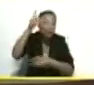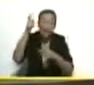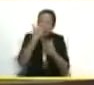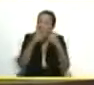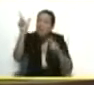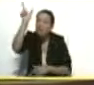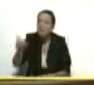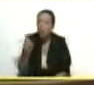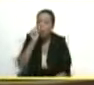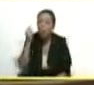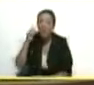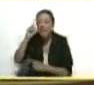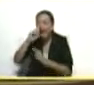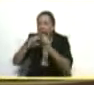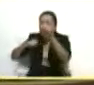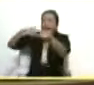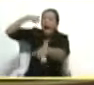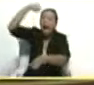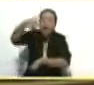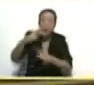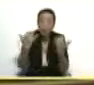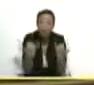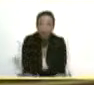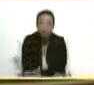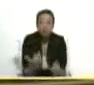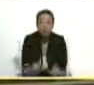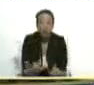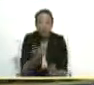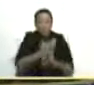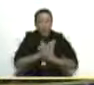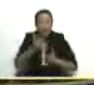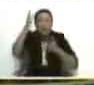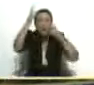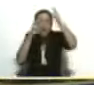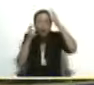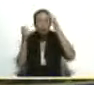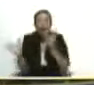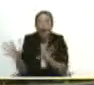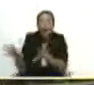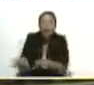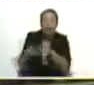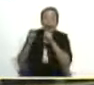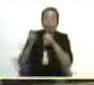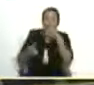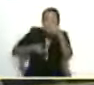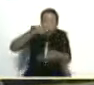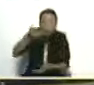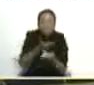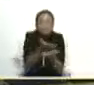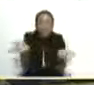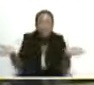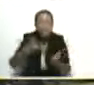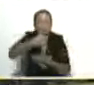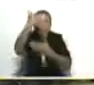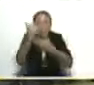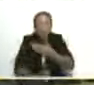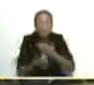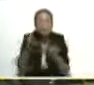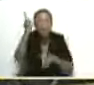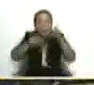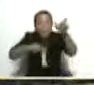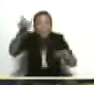libertador Simón Bolívar, traído al siglo XXI por nuestro amado comandante Hugo Chávez. Al servicio de un proyecto